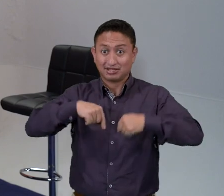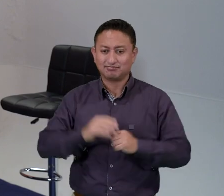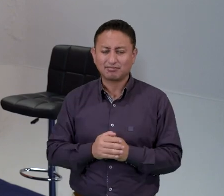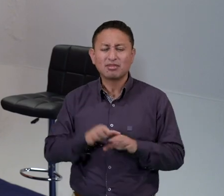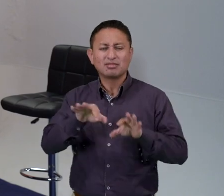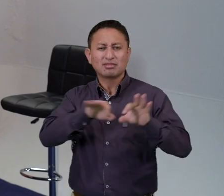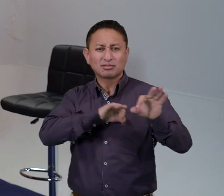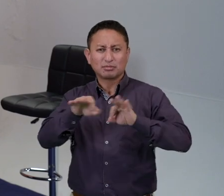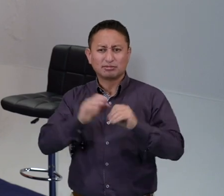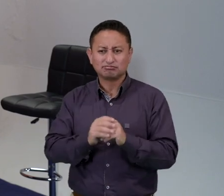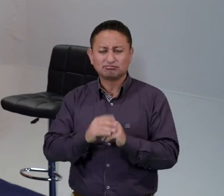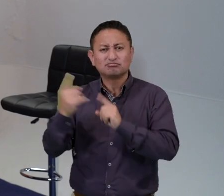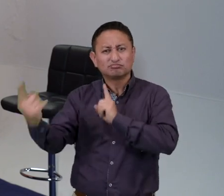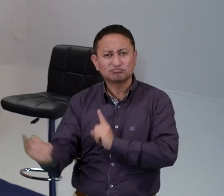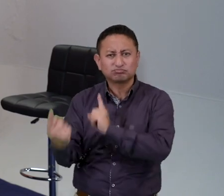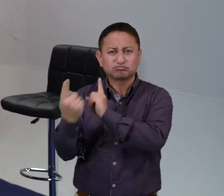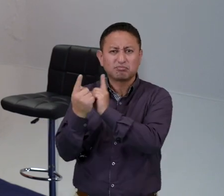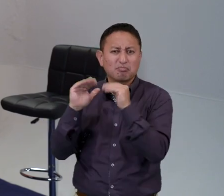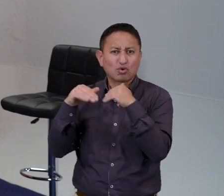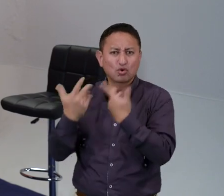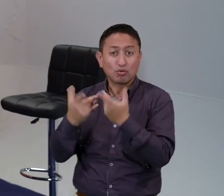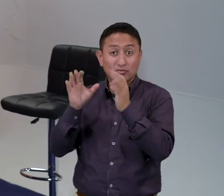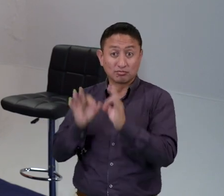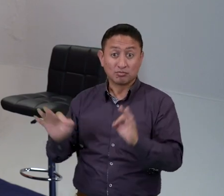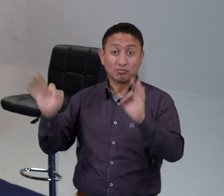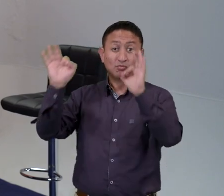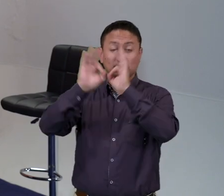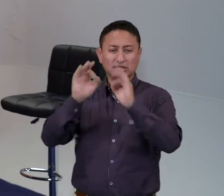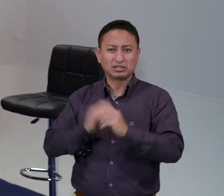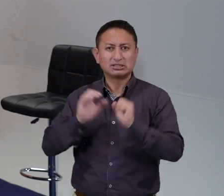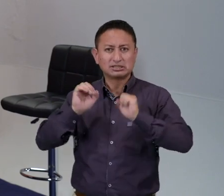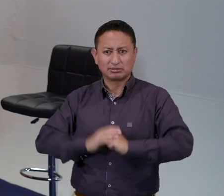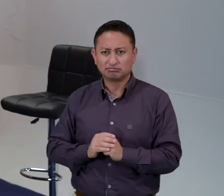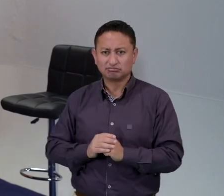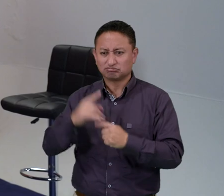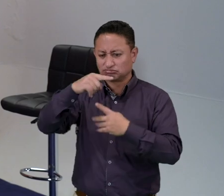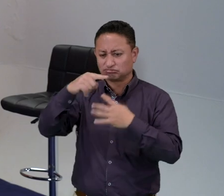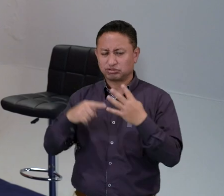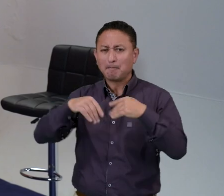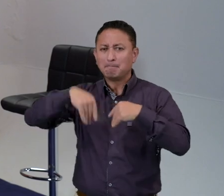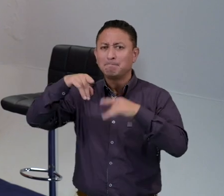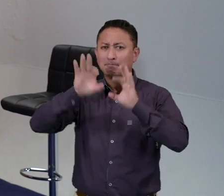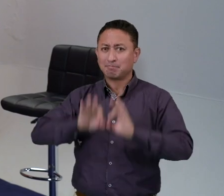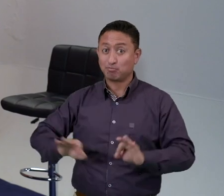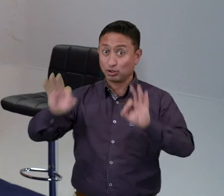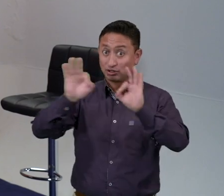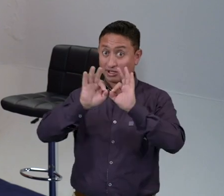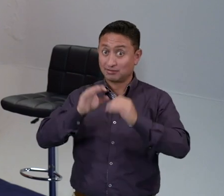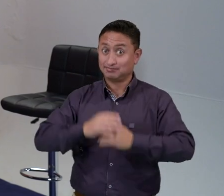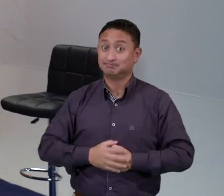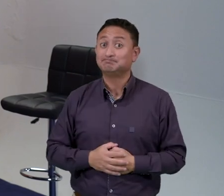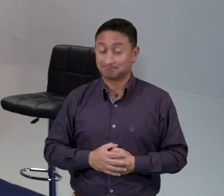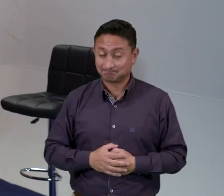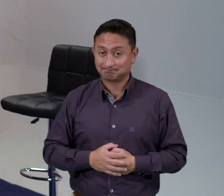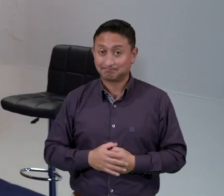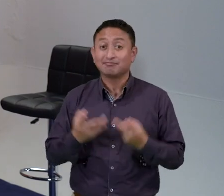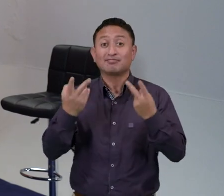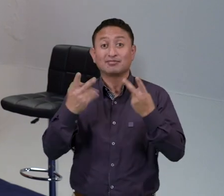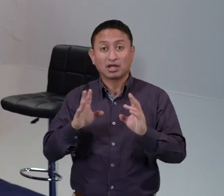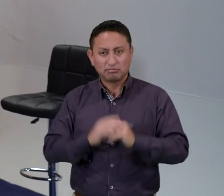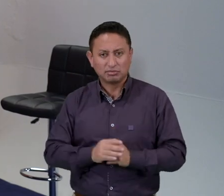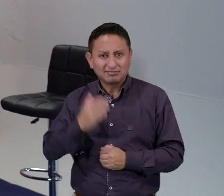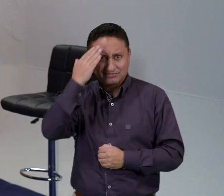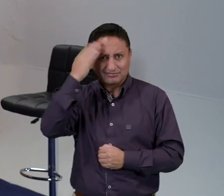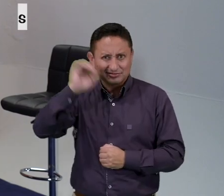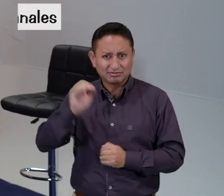VT les contaré qué es la atención del cliente, su importancia y cuáles son los elementos más relevantes a considerar. Además,